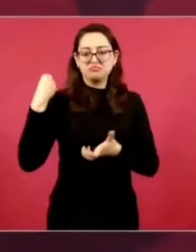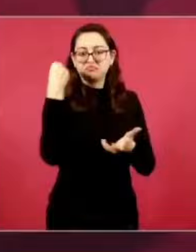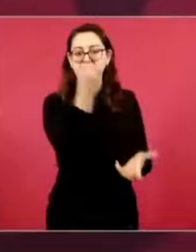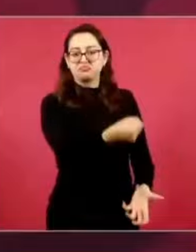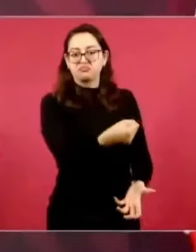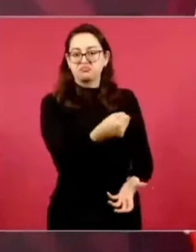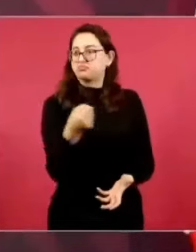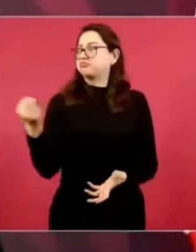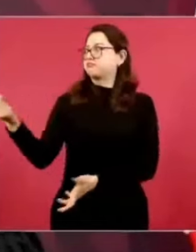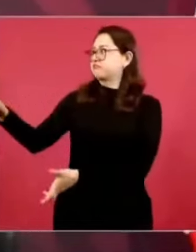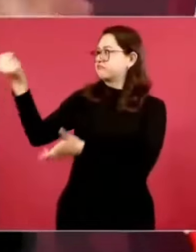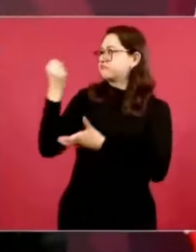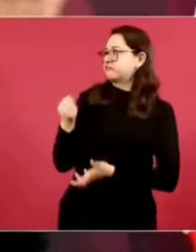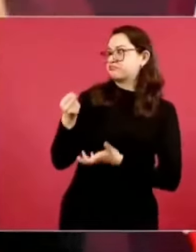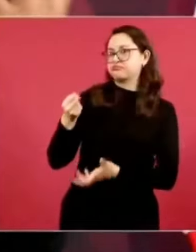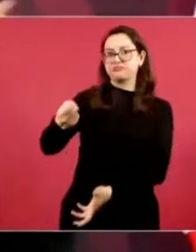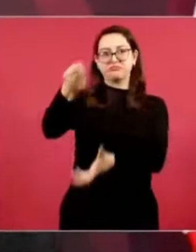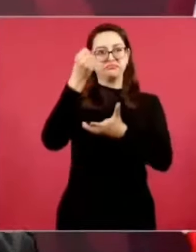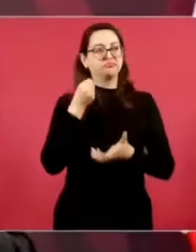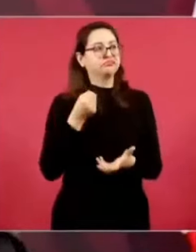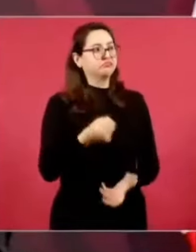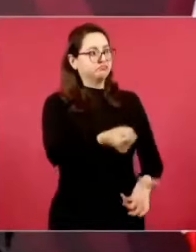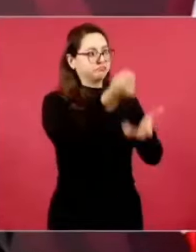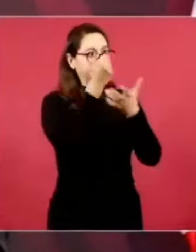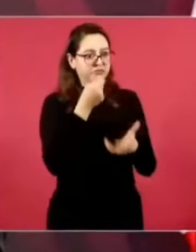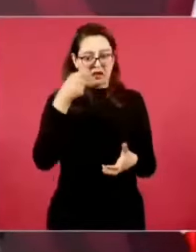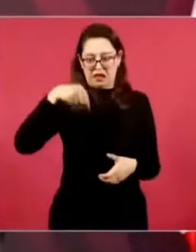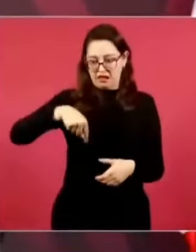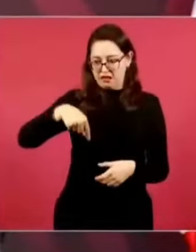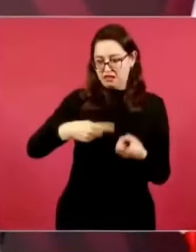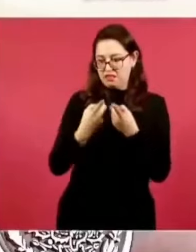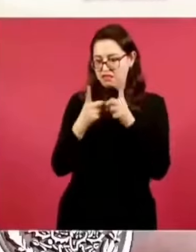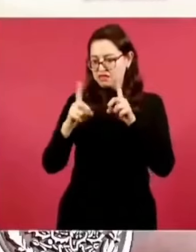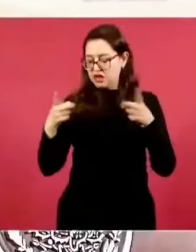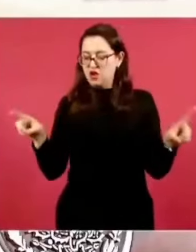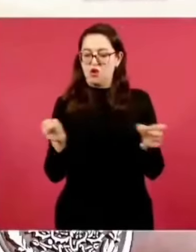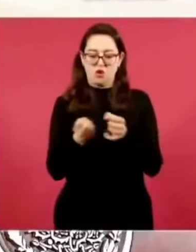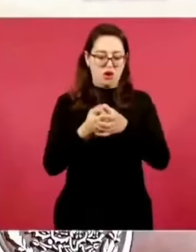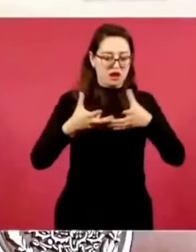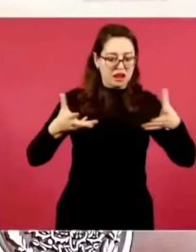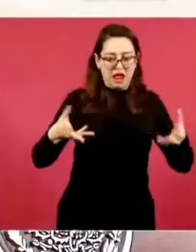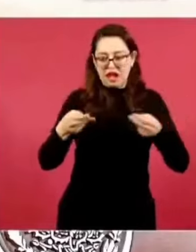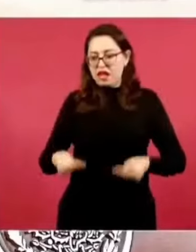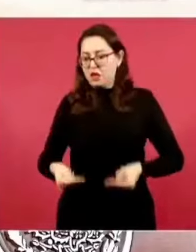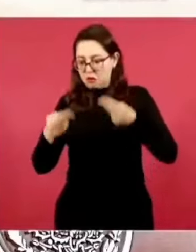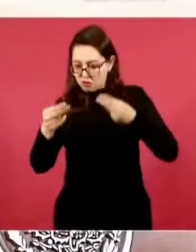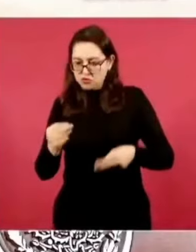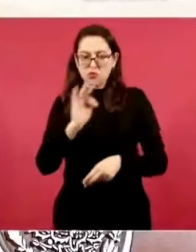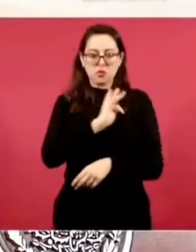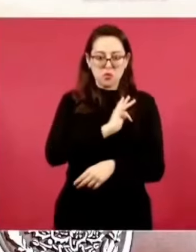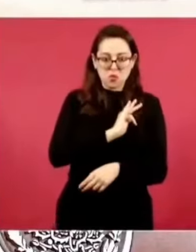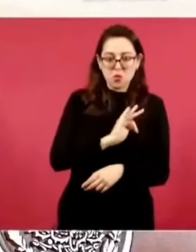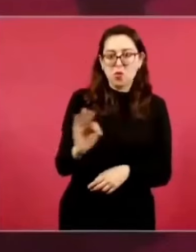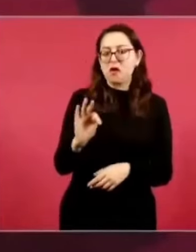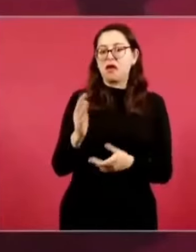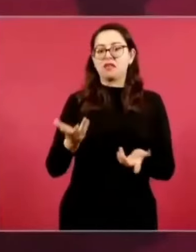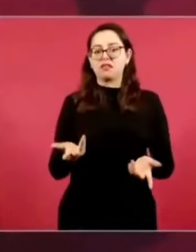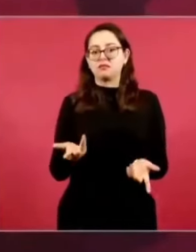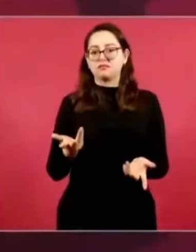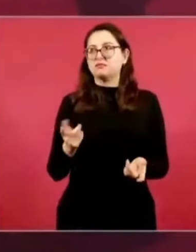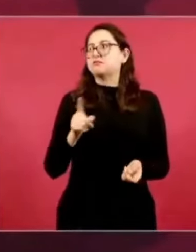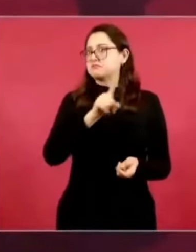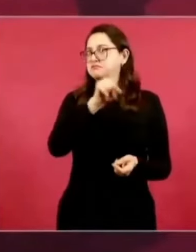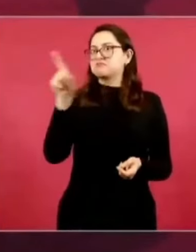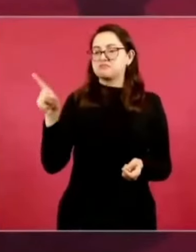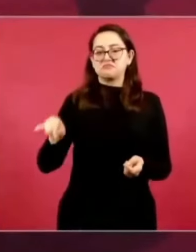México tiene muchas ventajas comparativas favorables para la inversión, para el